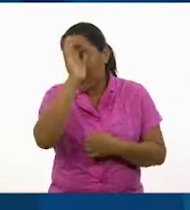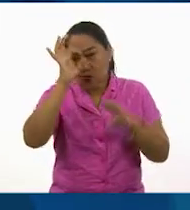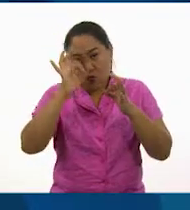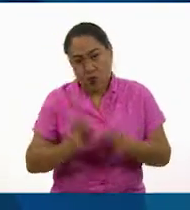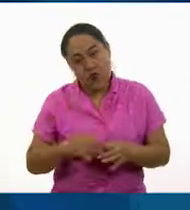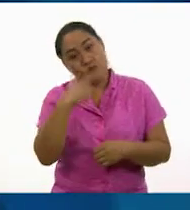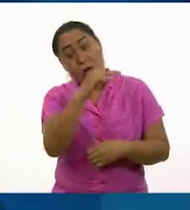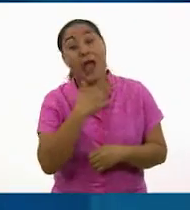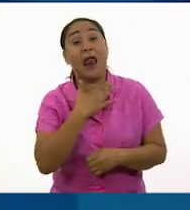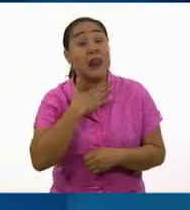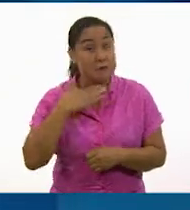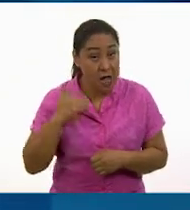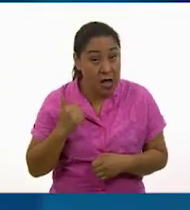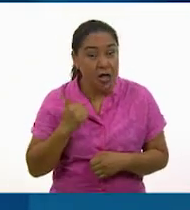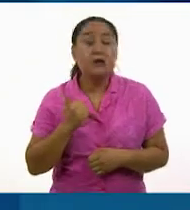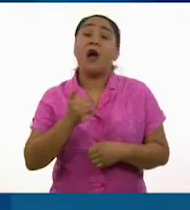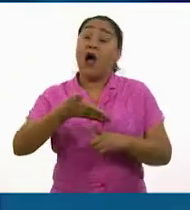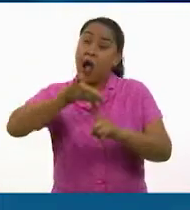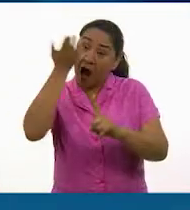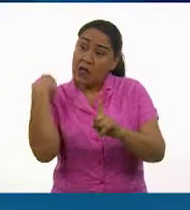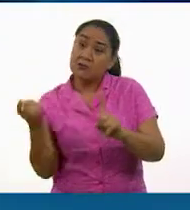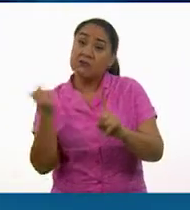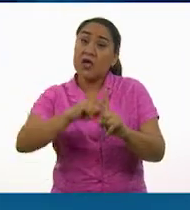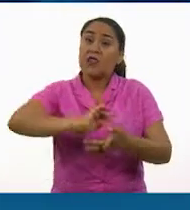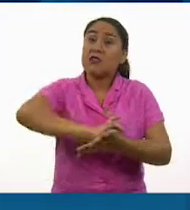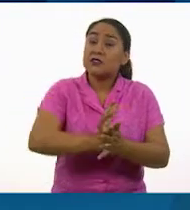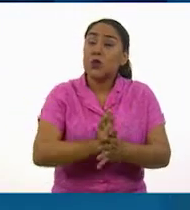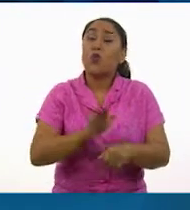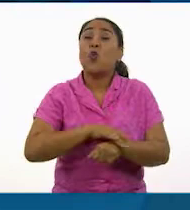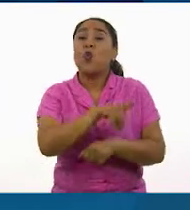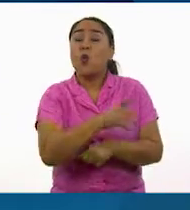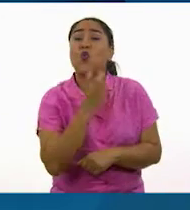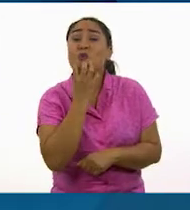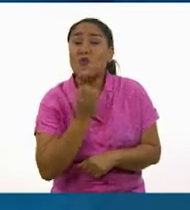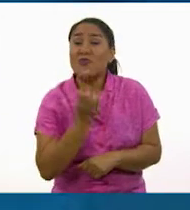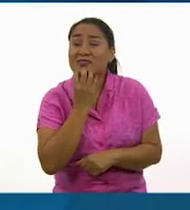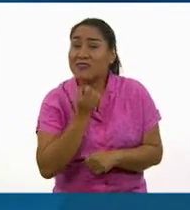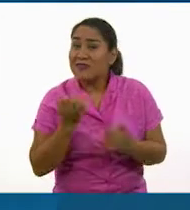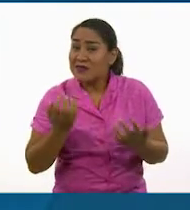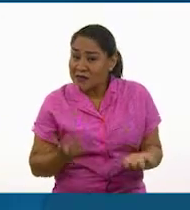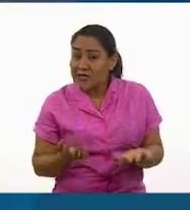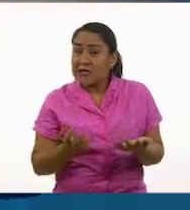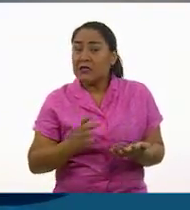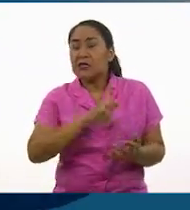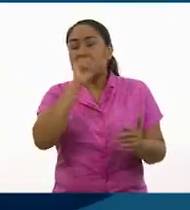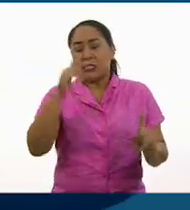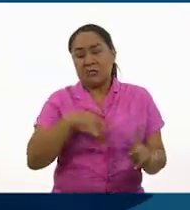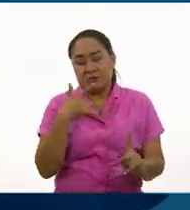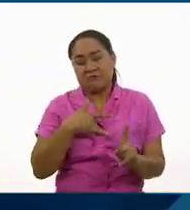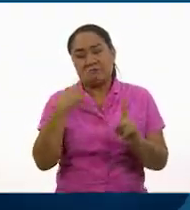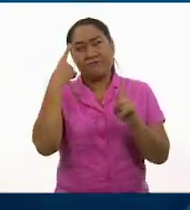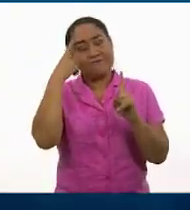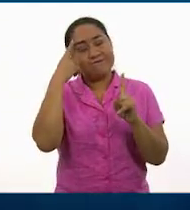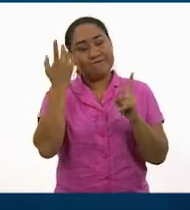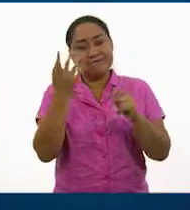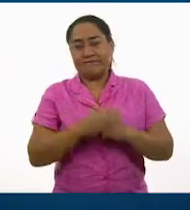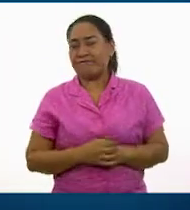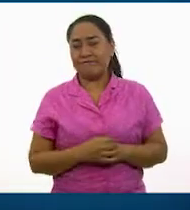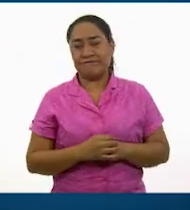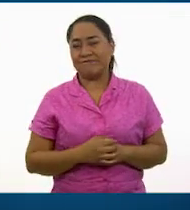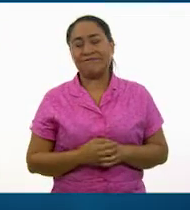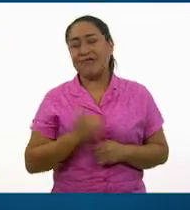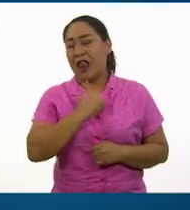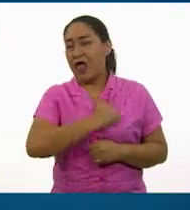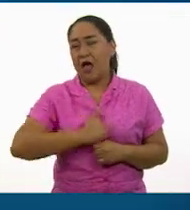natal anemania, sufrió discriminación por ser judío. Y esto lo llevó a decir... Triste época la